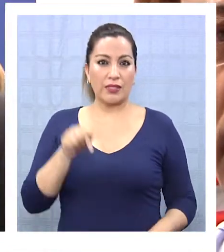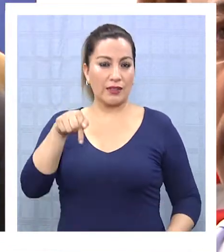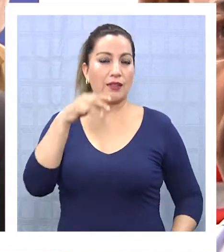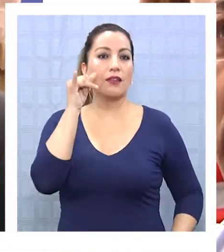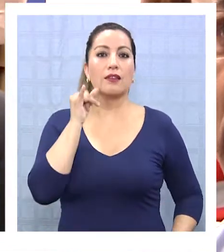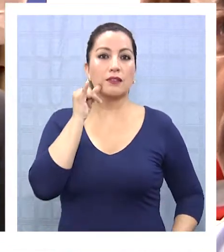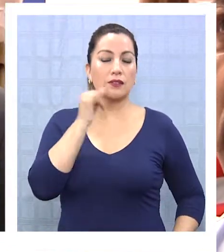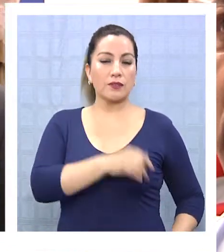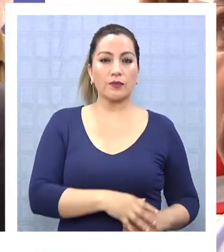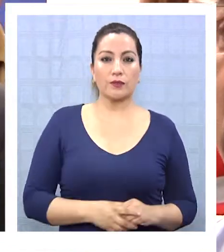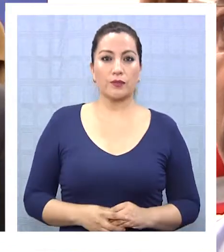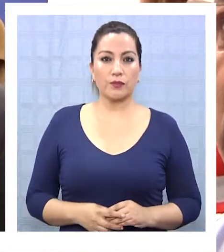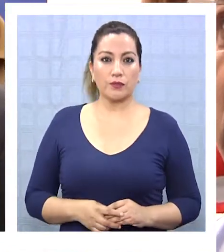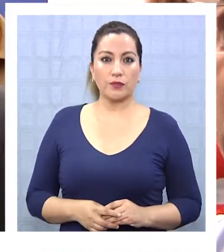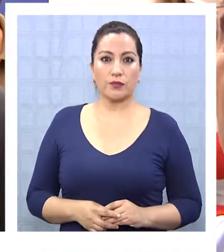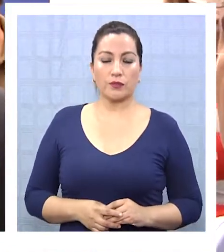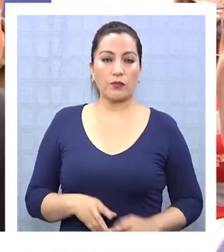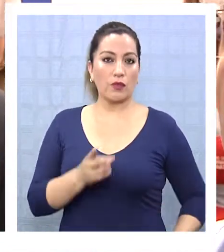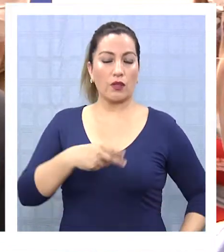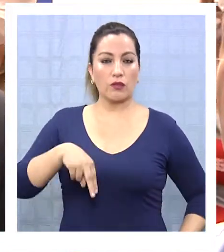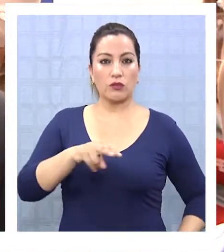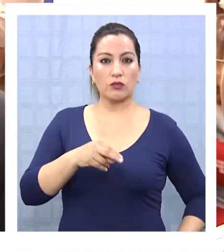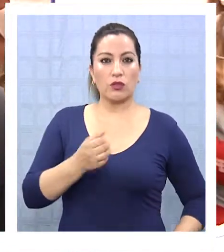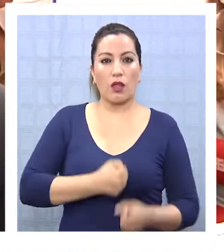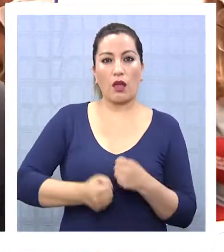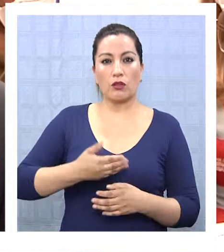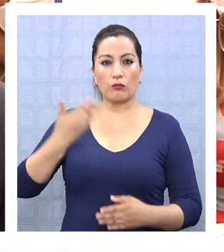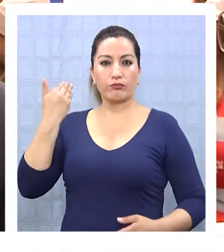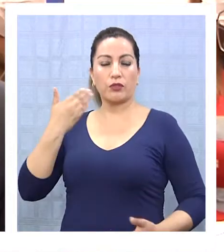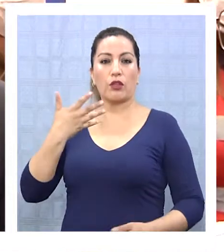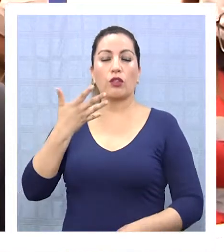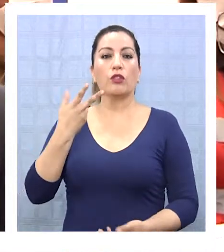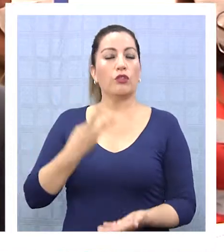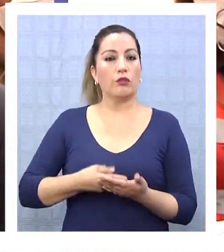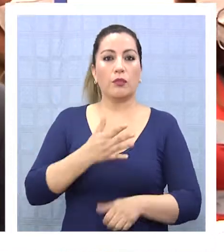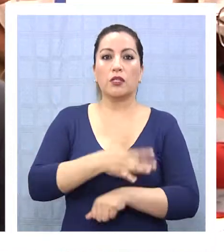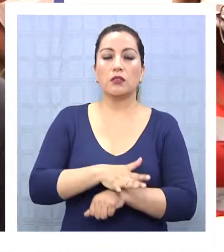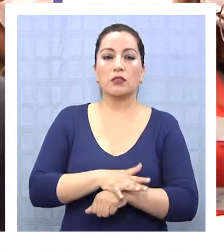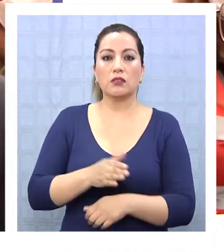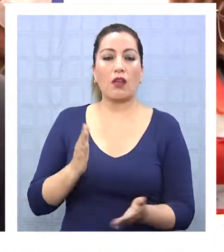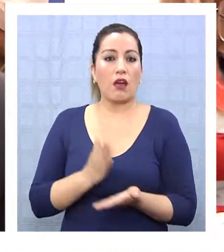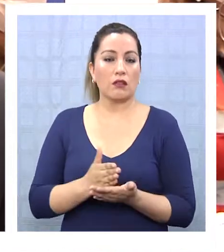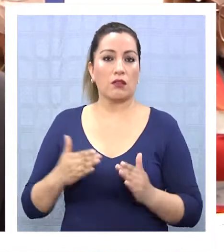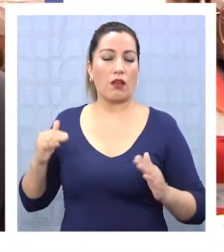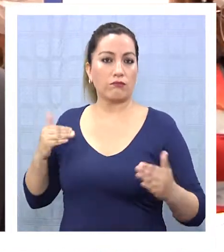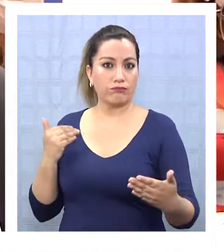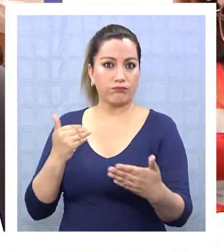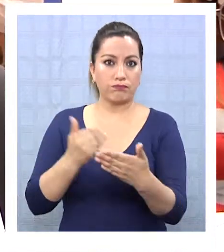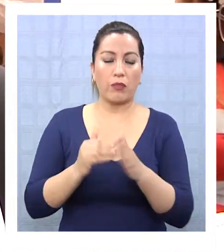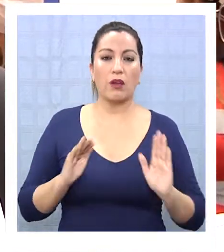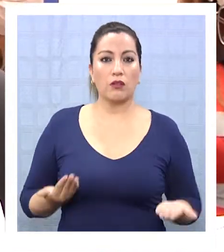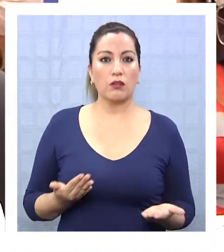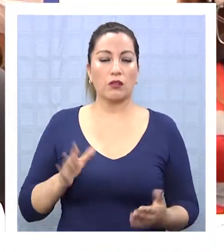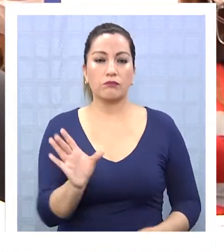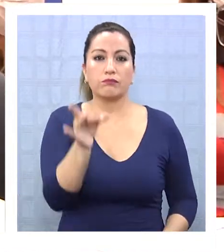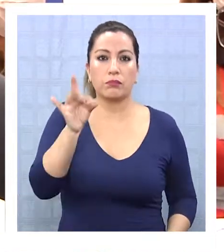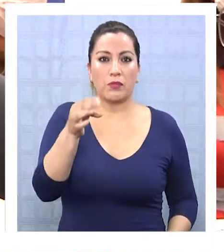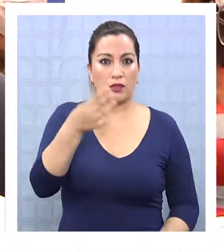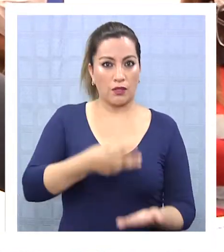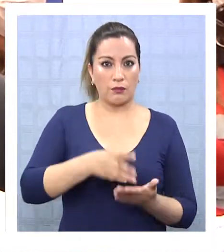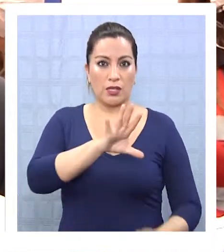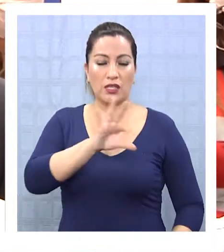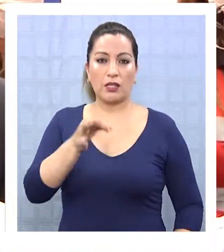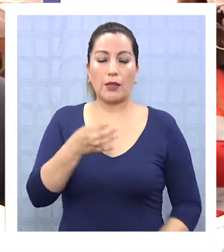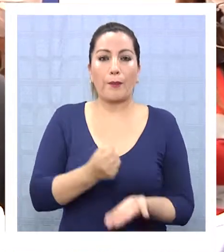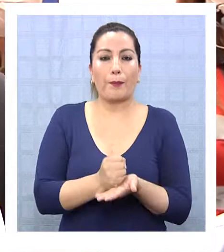transita mucho por esta región. Nosotros desde el año 2015 a la fecha hemos detectado alrededor de